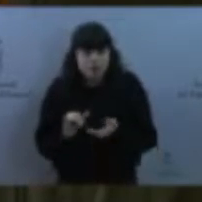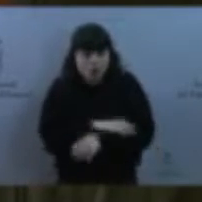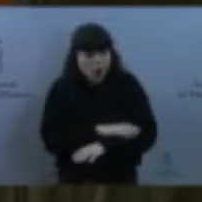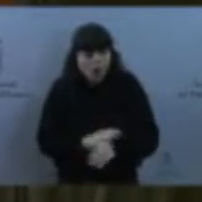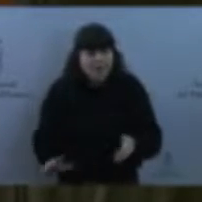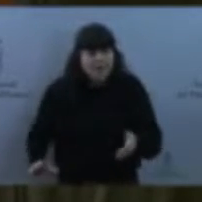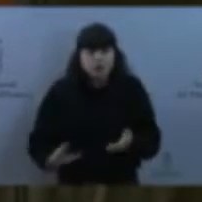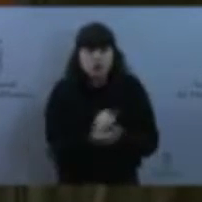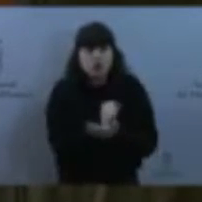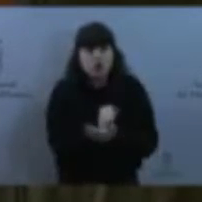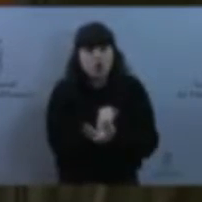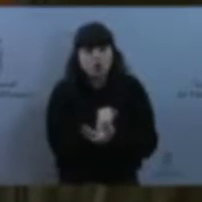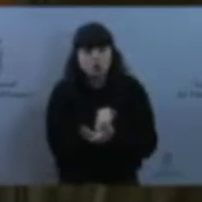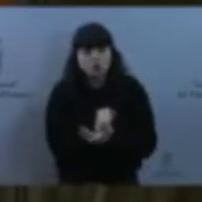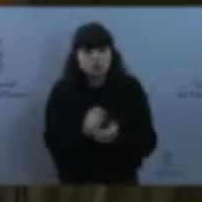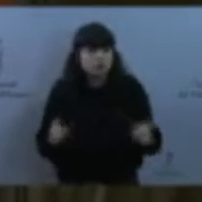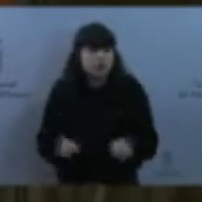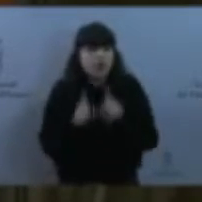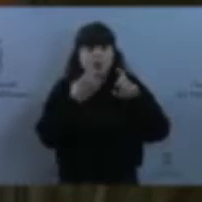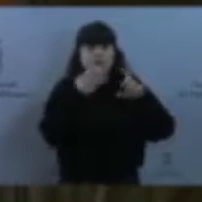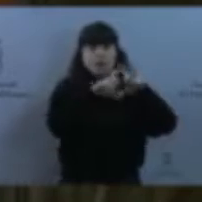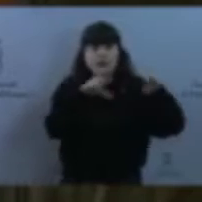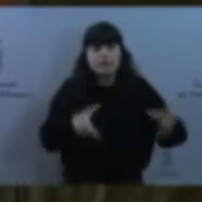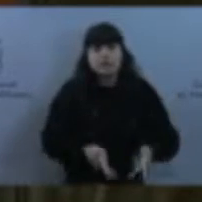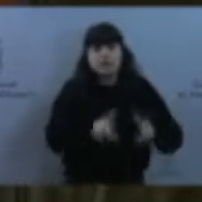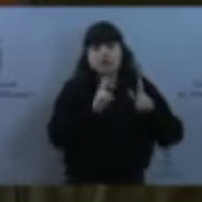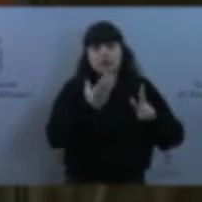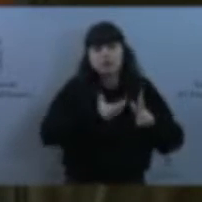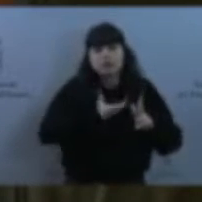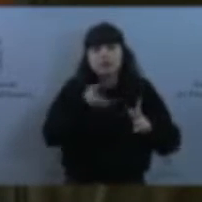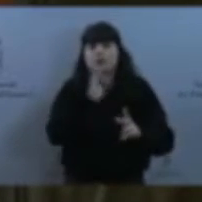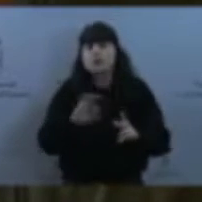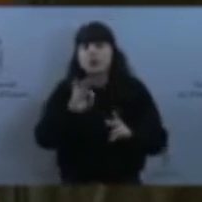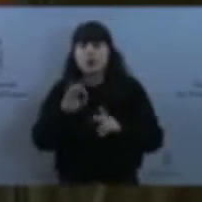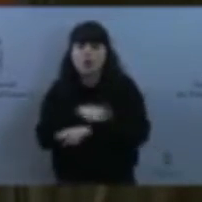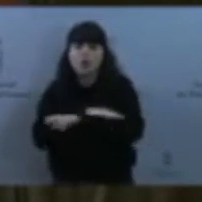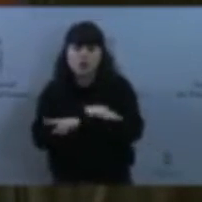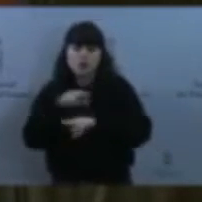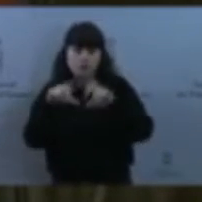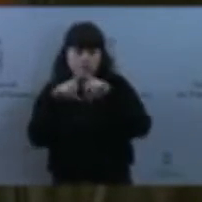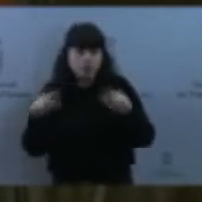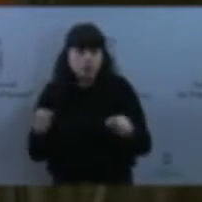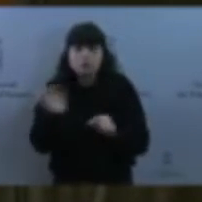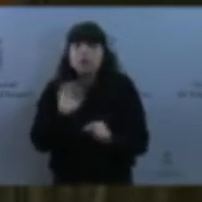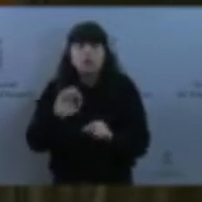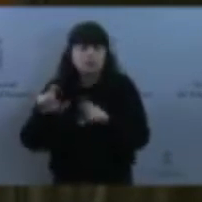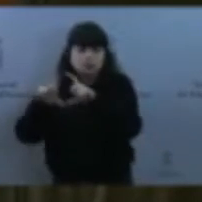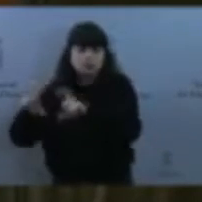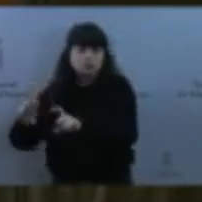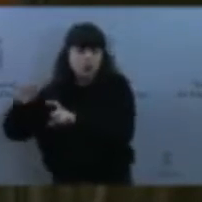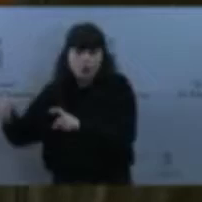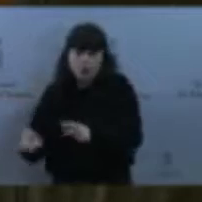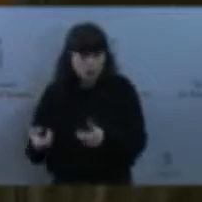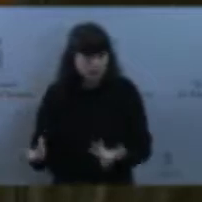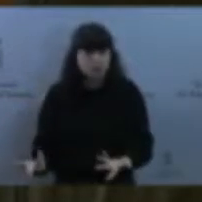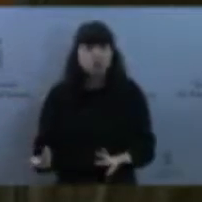el Ayuntamiento, sea la Administración del Principado o sea cualquier otra instancia. Cada una de ellas tiene mecanismos, procedimientos para